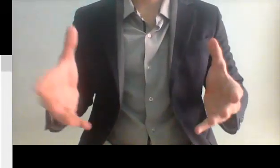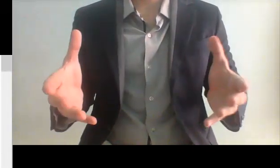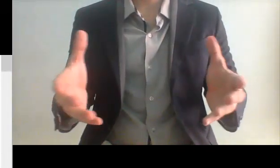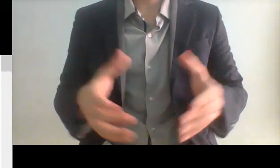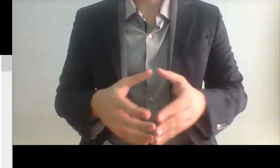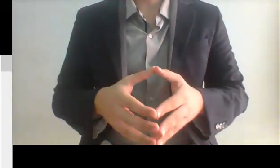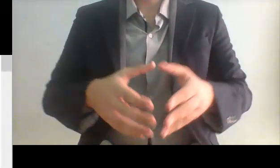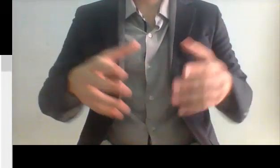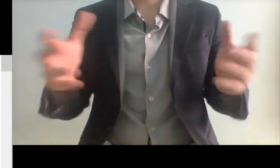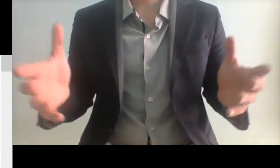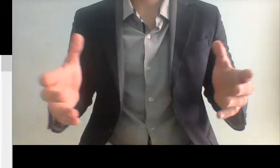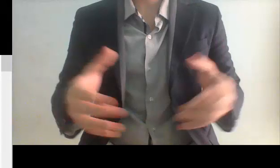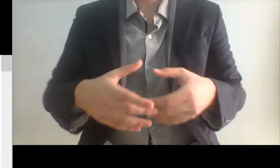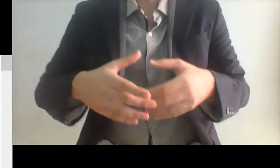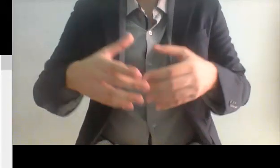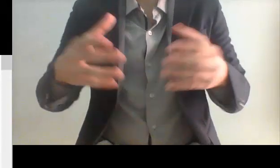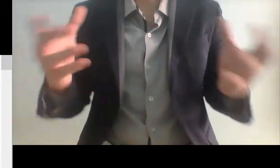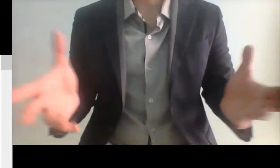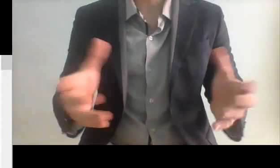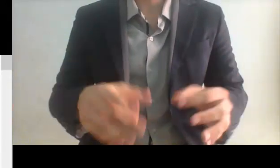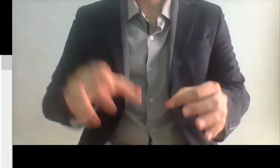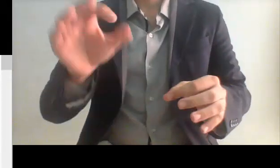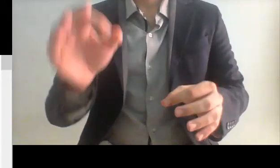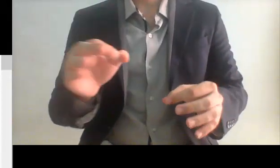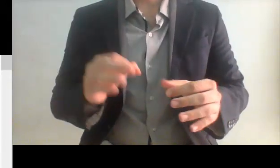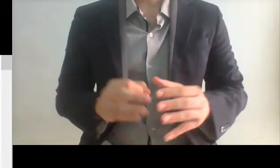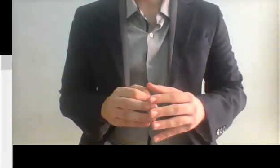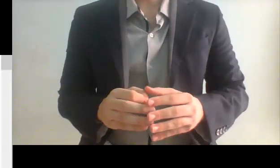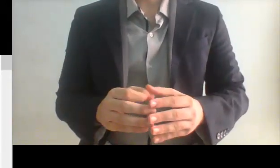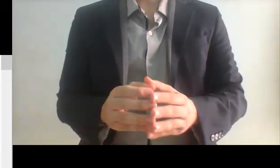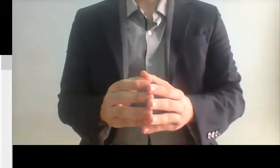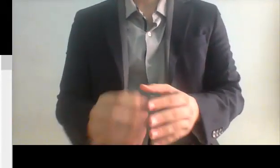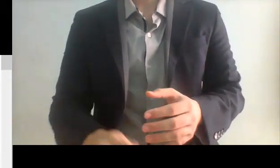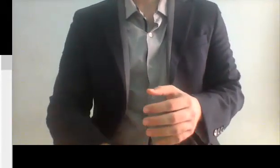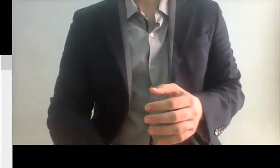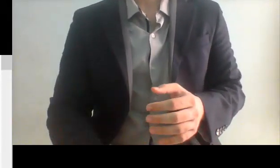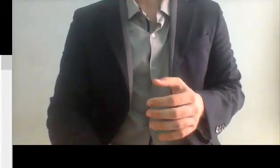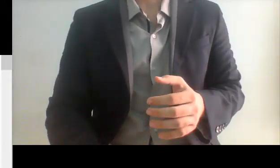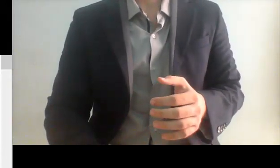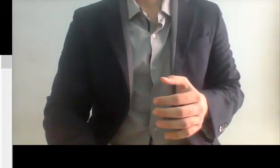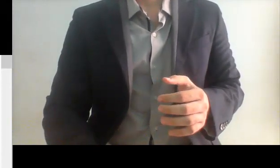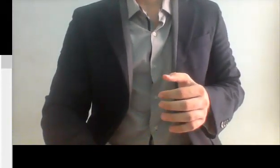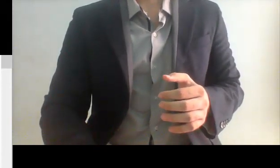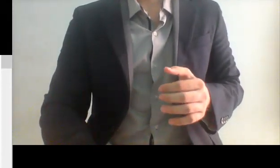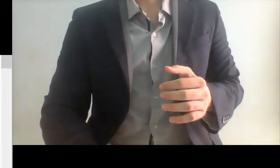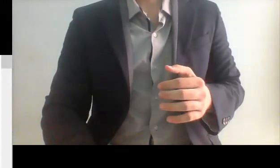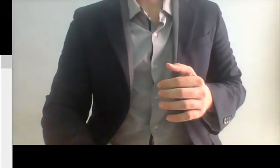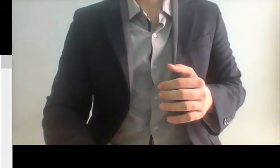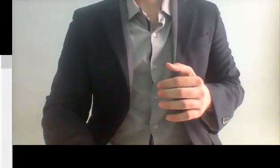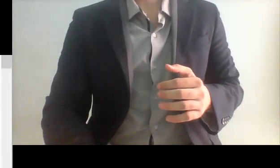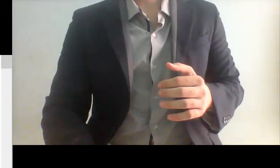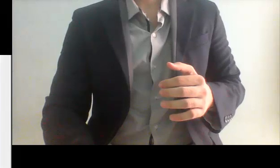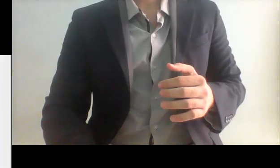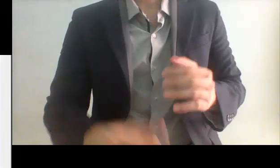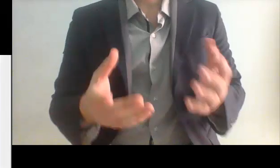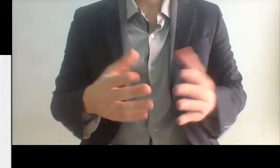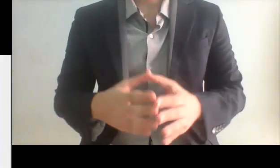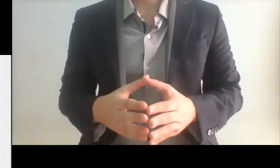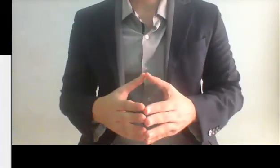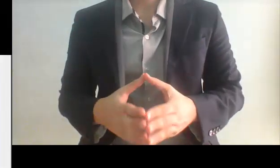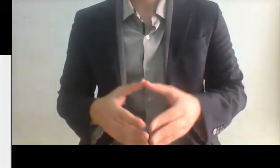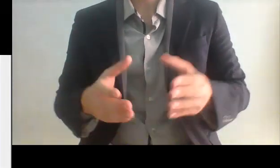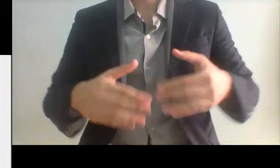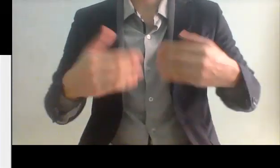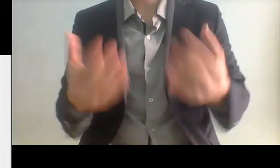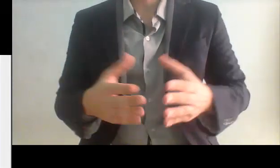muriendo del miedo y en el caso de los pristas ya están hasta corriendo el ejemplo más concreto que les puedo dar quizá muchos ya lo vieron ya saben a quién